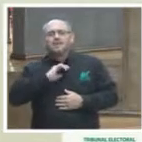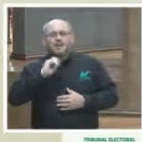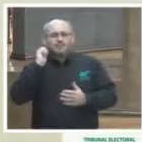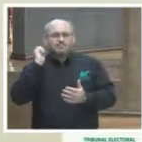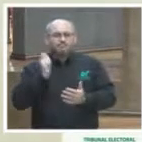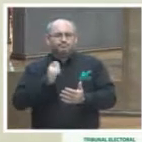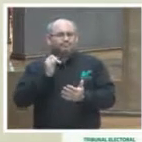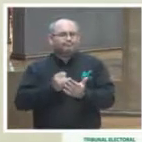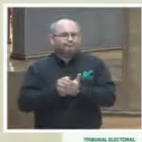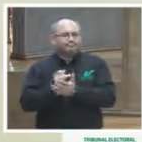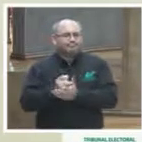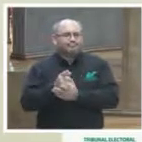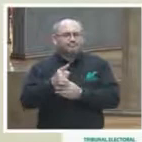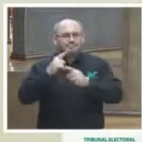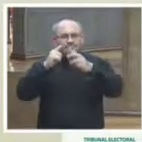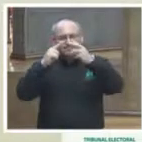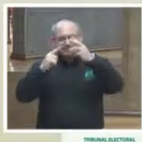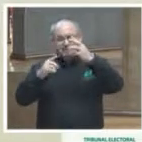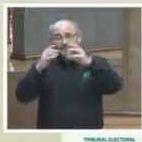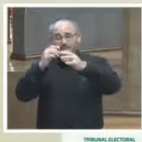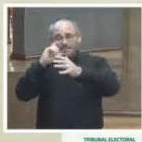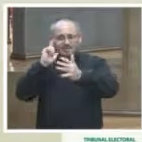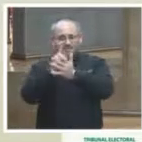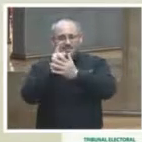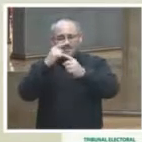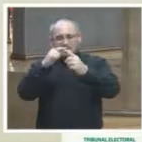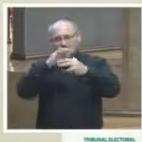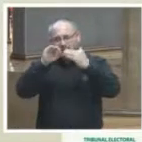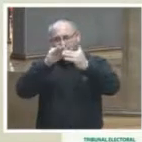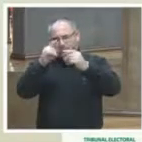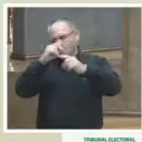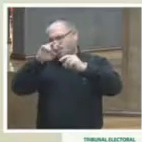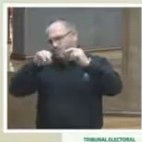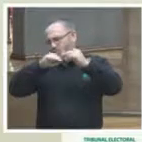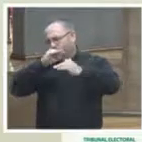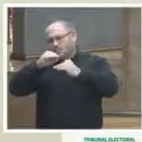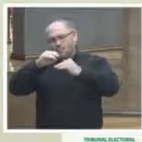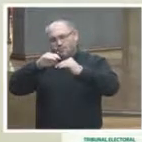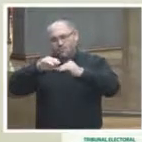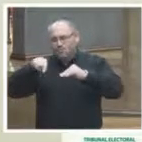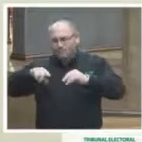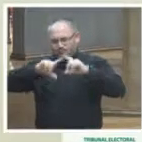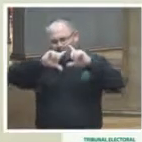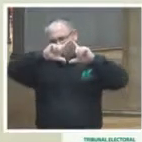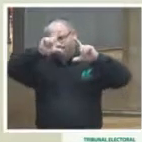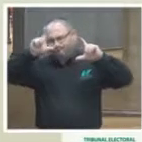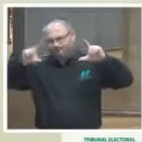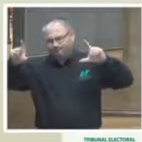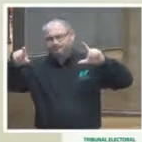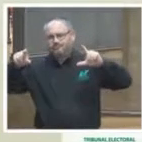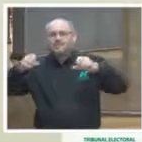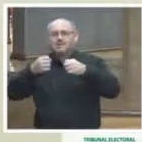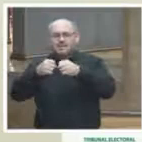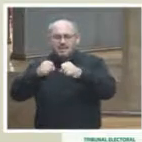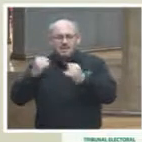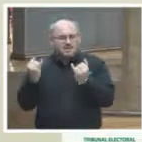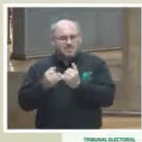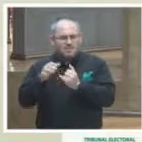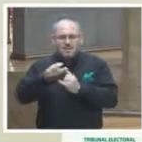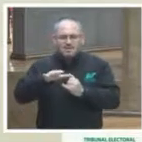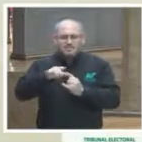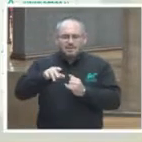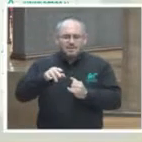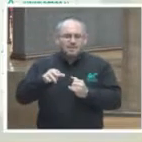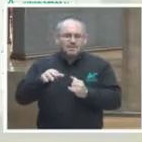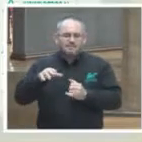relevantes tesis y jurisprudencia de todo de todo el tribunal electoral incluyendo las salas las salas